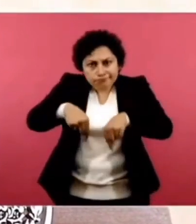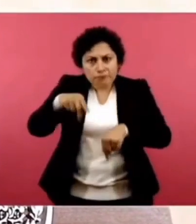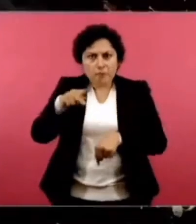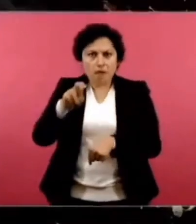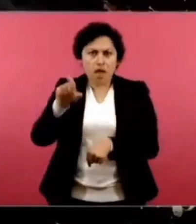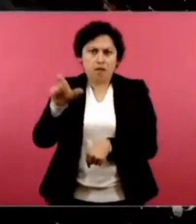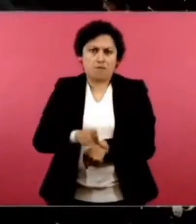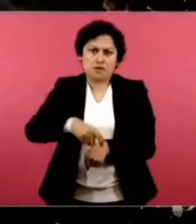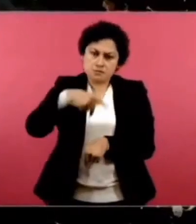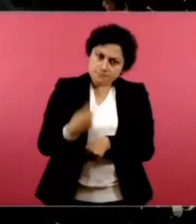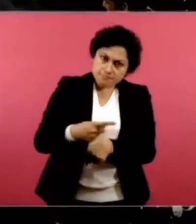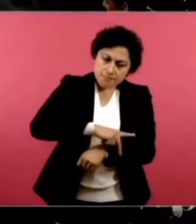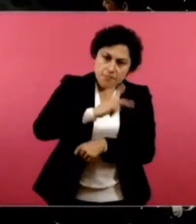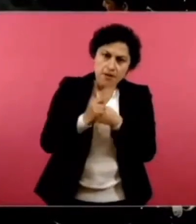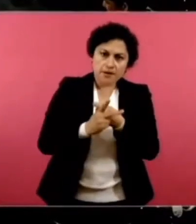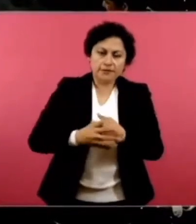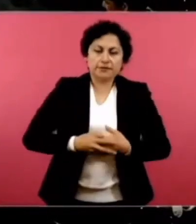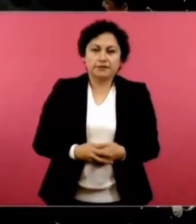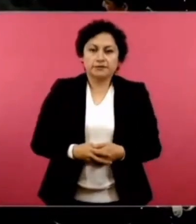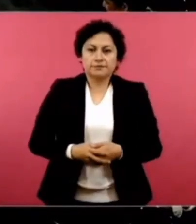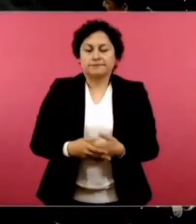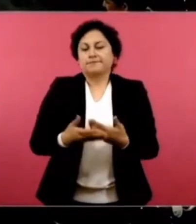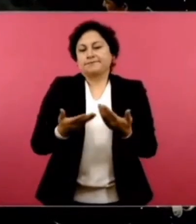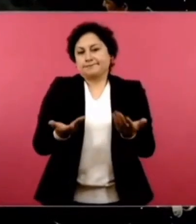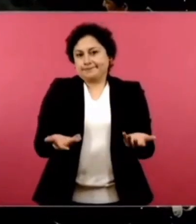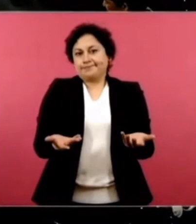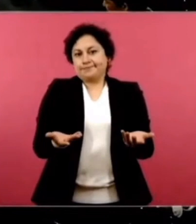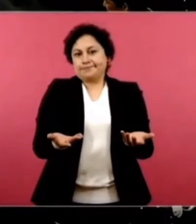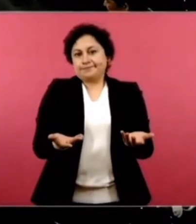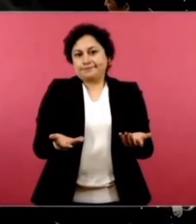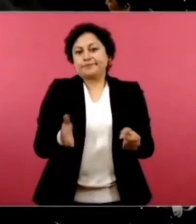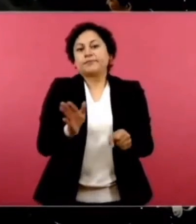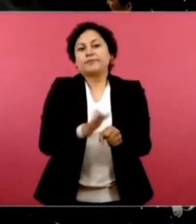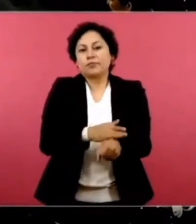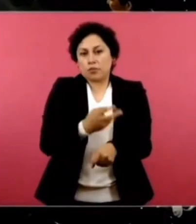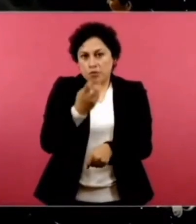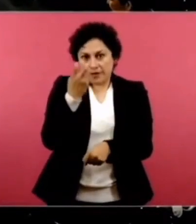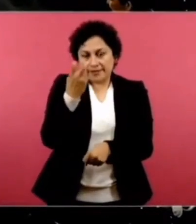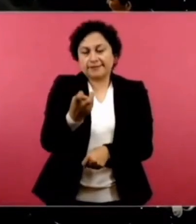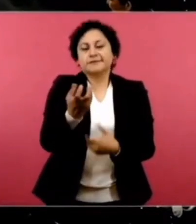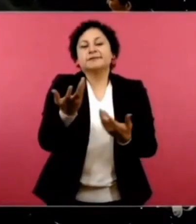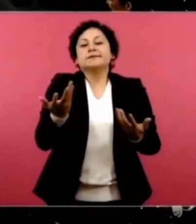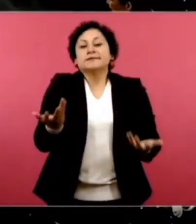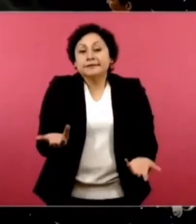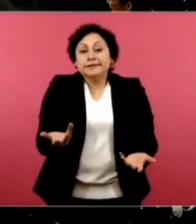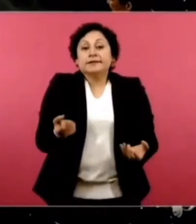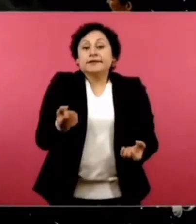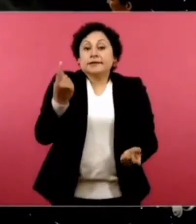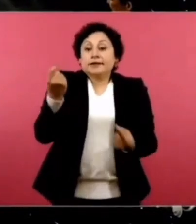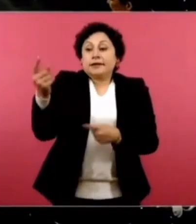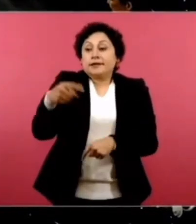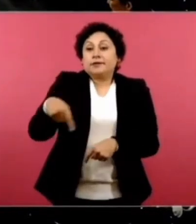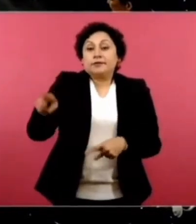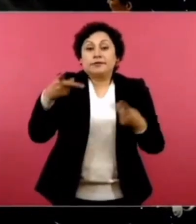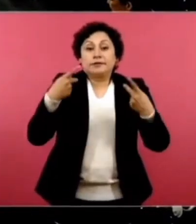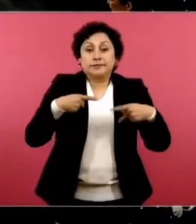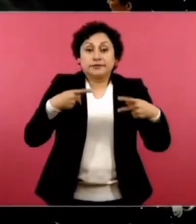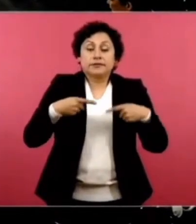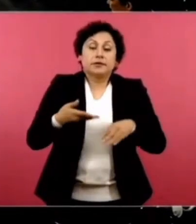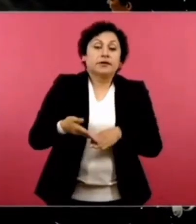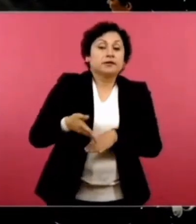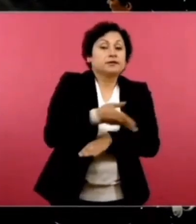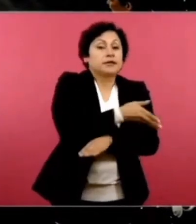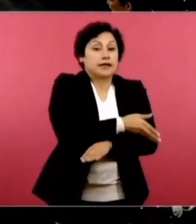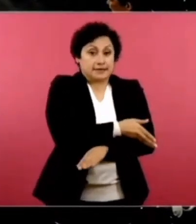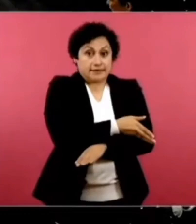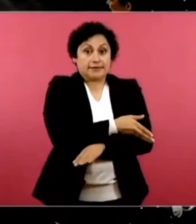Entonces, empezaron con los tecnócratas con estos sistemas de